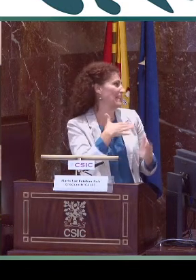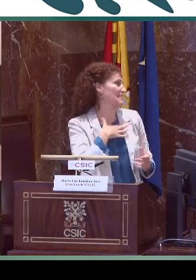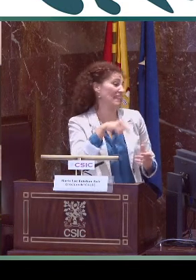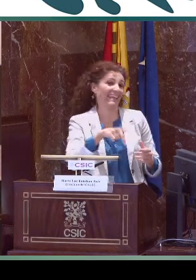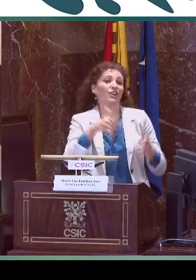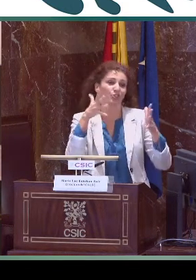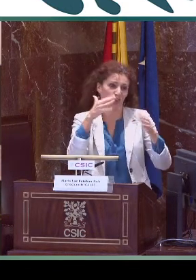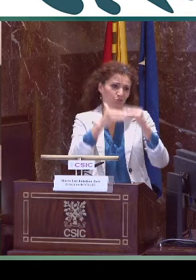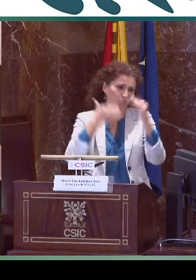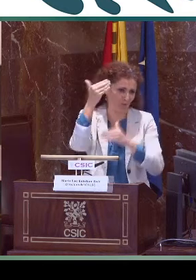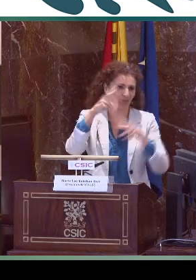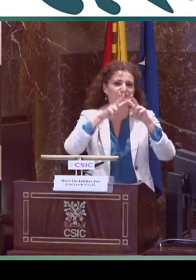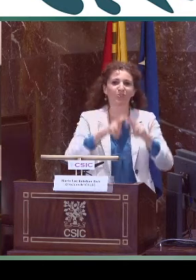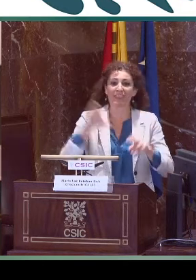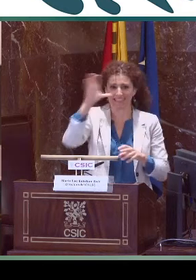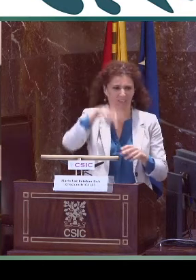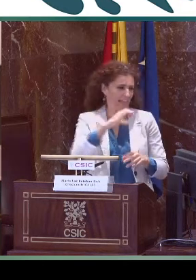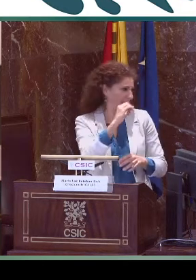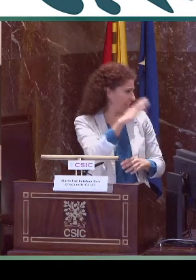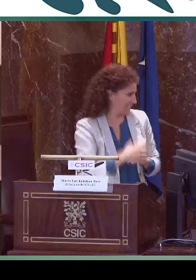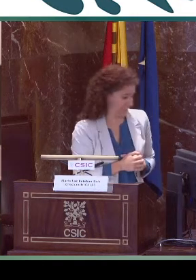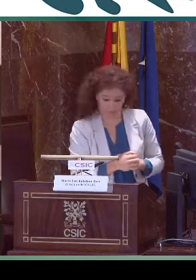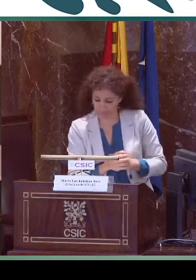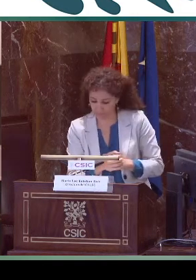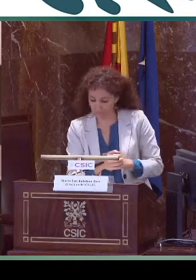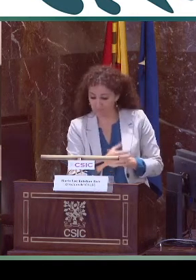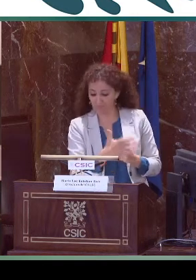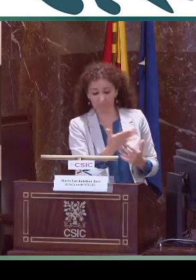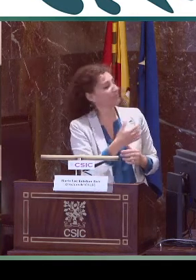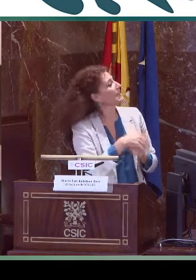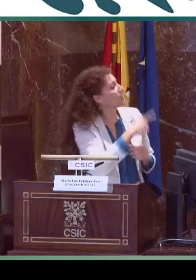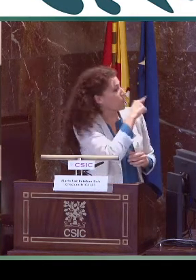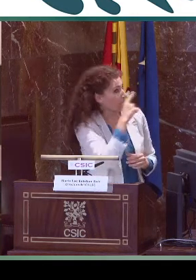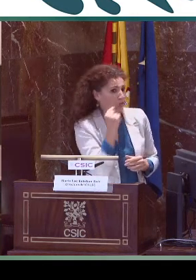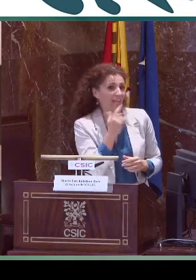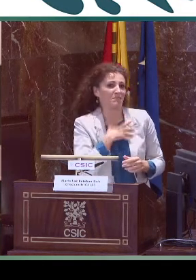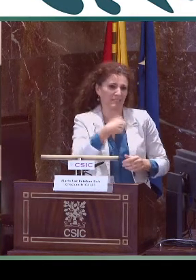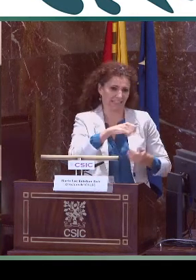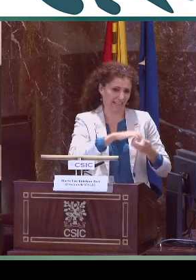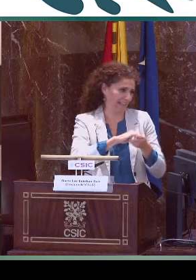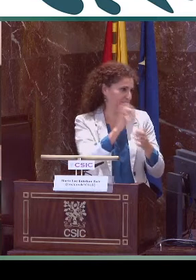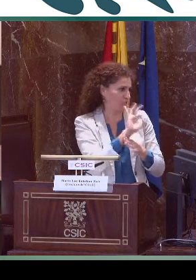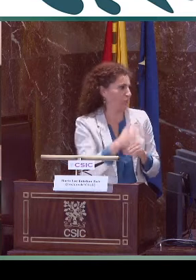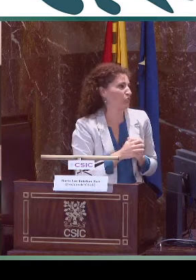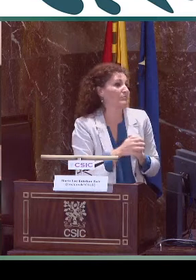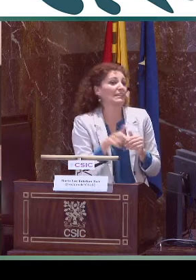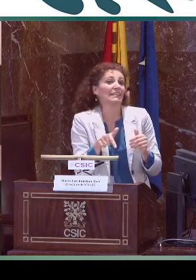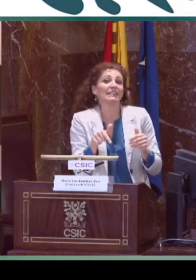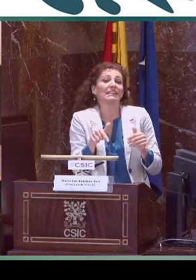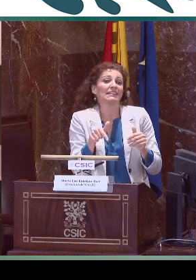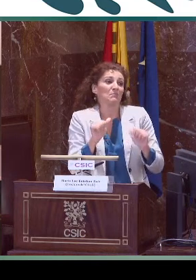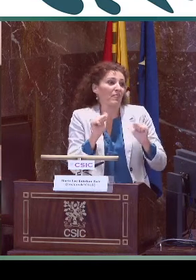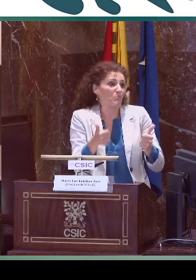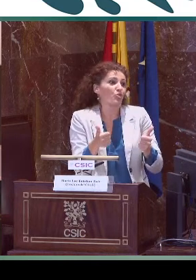Humanidades y Ciencias Sociales del Consejo Superior de Investigaciones Científicas del CSIC. Y a doña Concha Díaz,